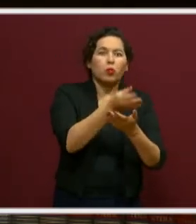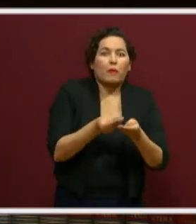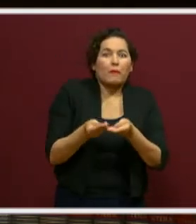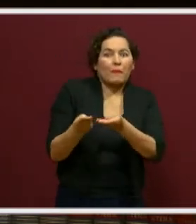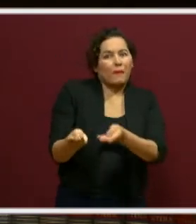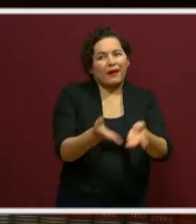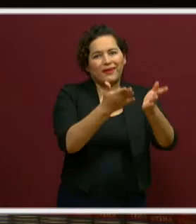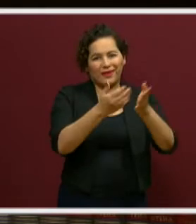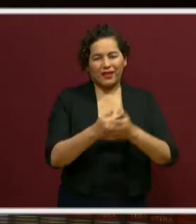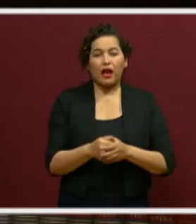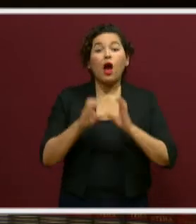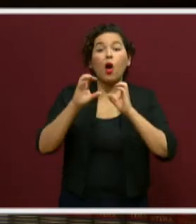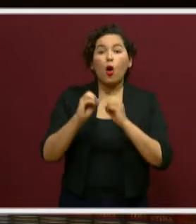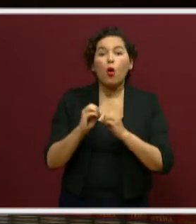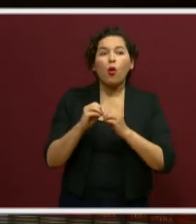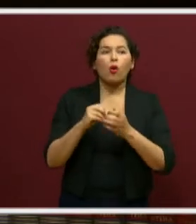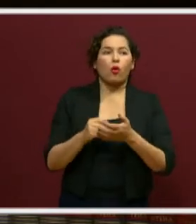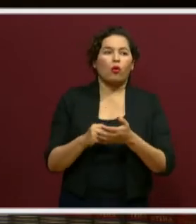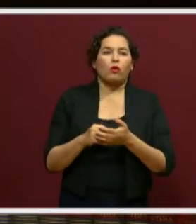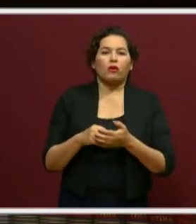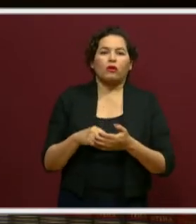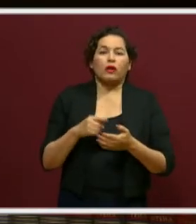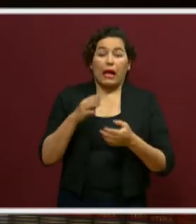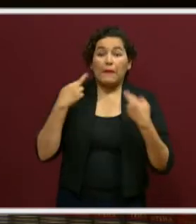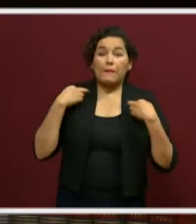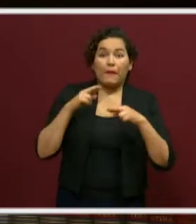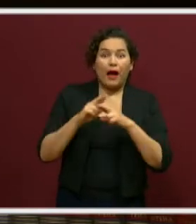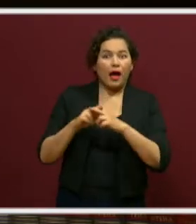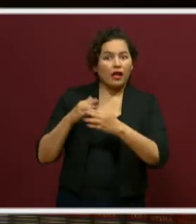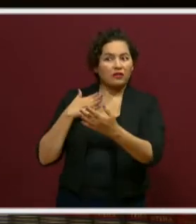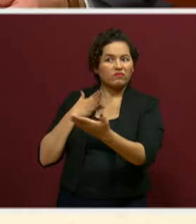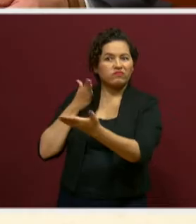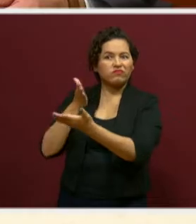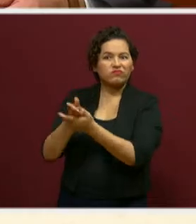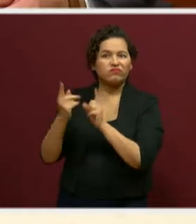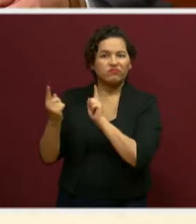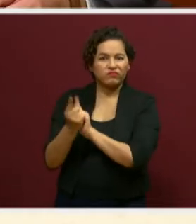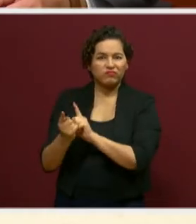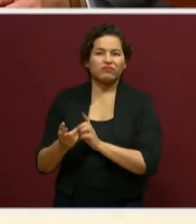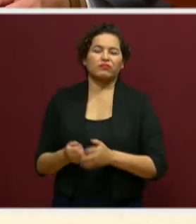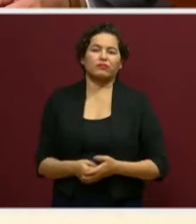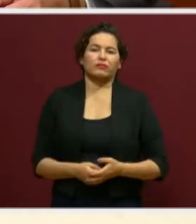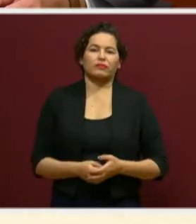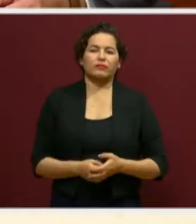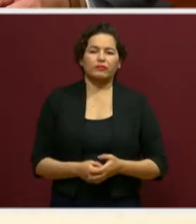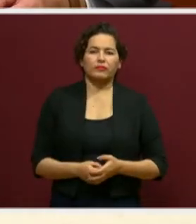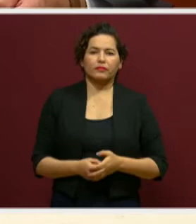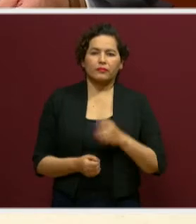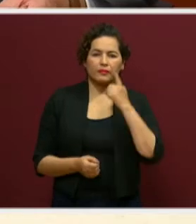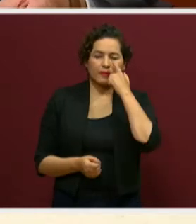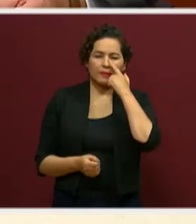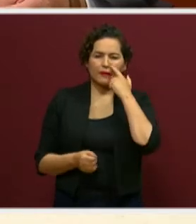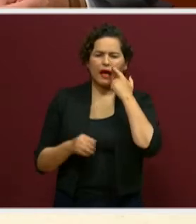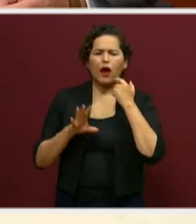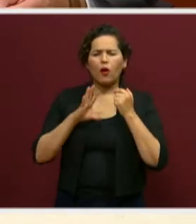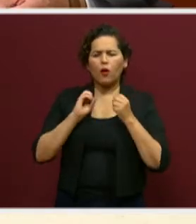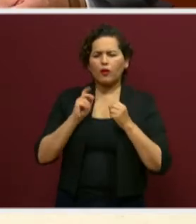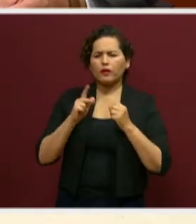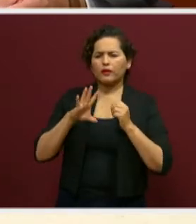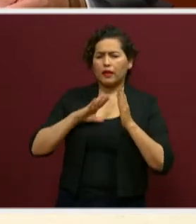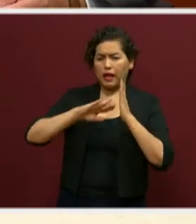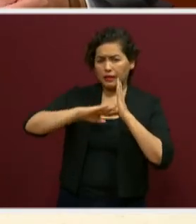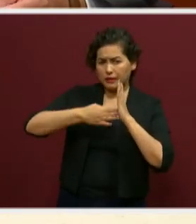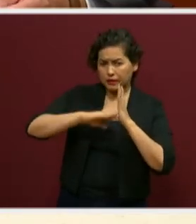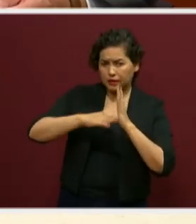todo eso refleja que se tuvo un buen resultado. De las estrategias que implementaron para fortalecer los aprendizajes de los